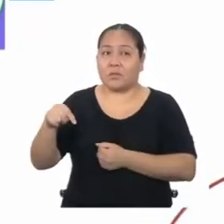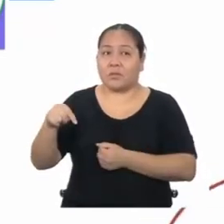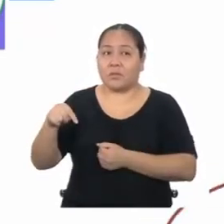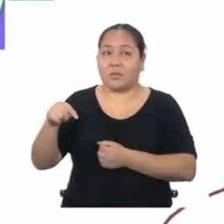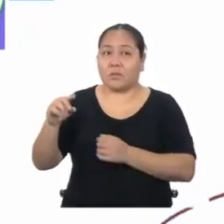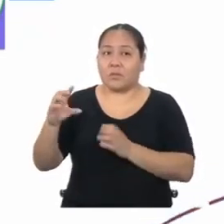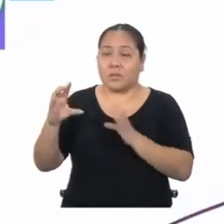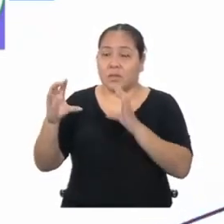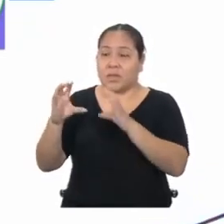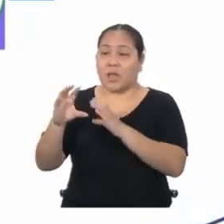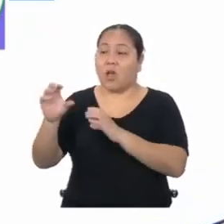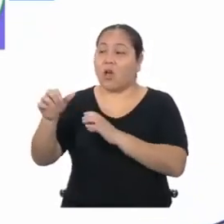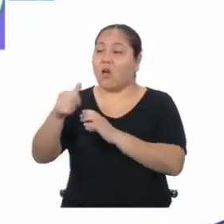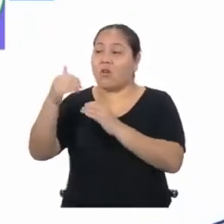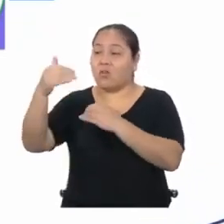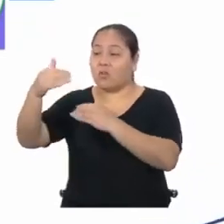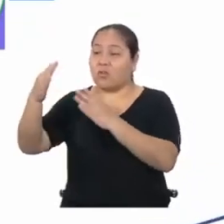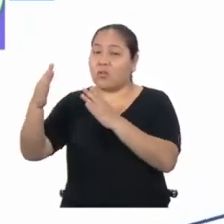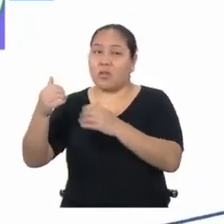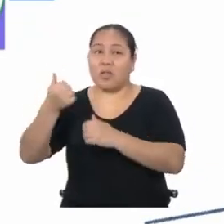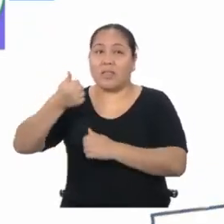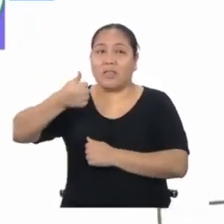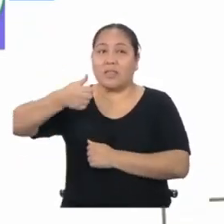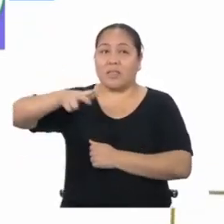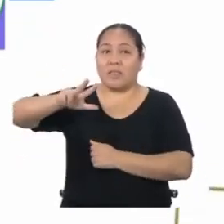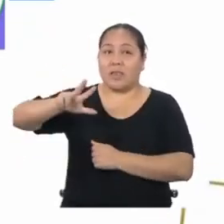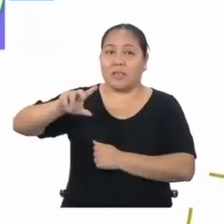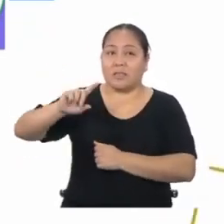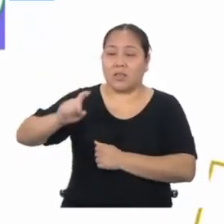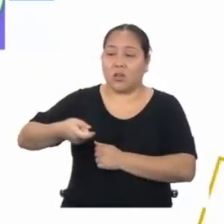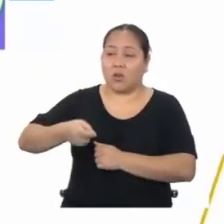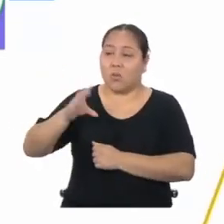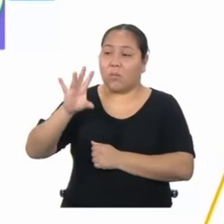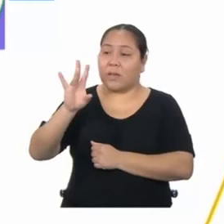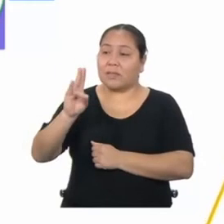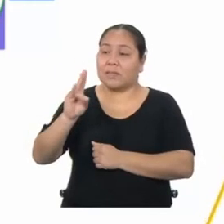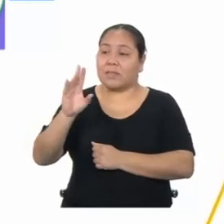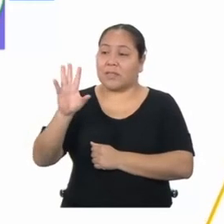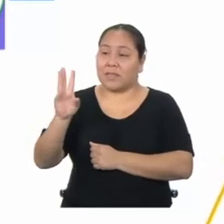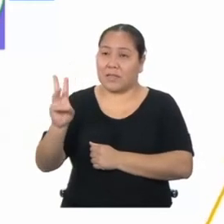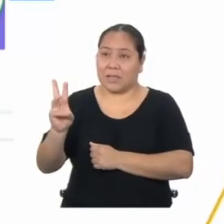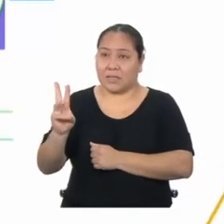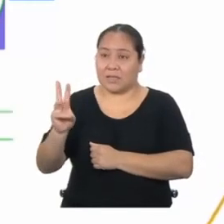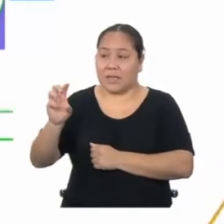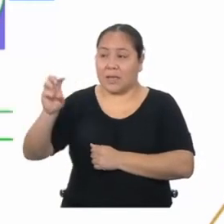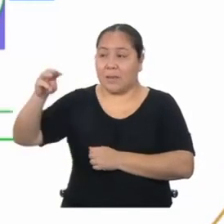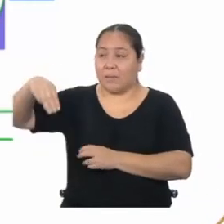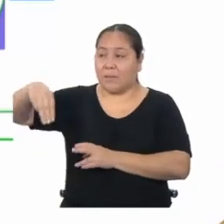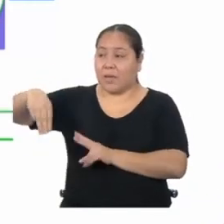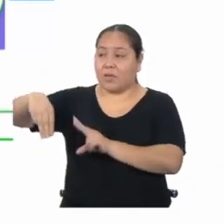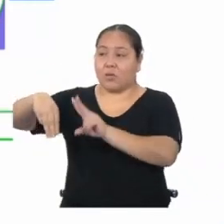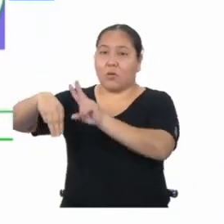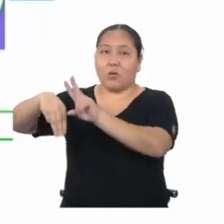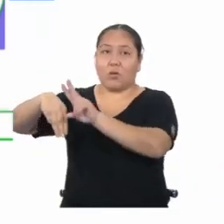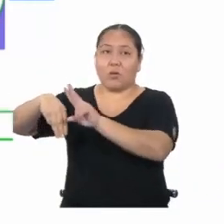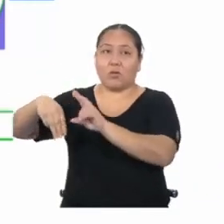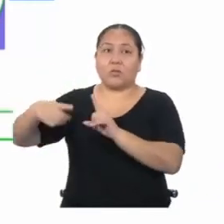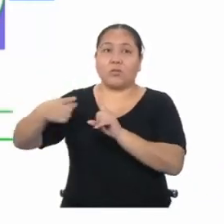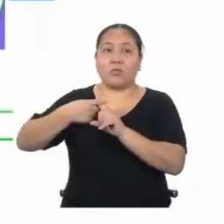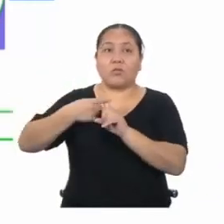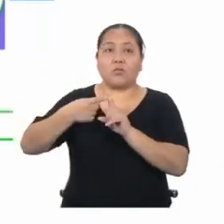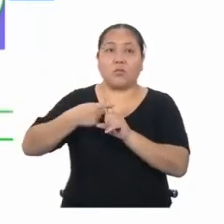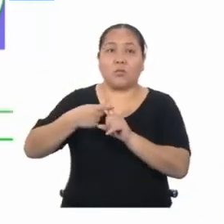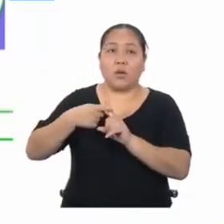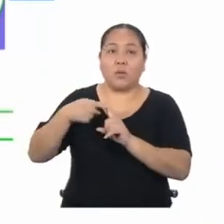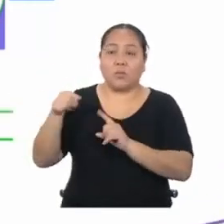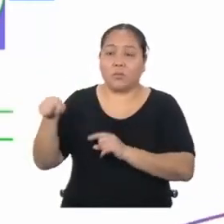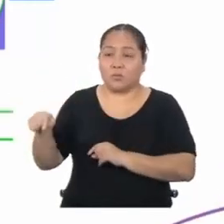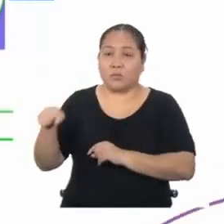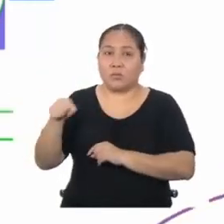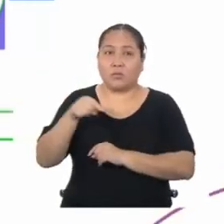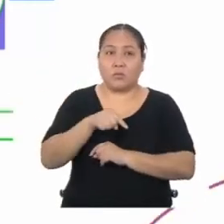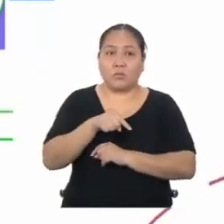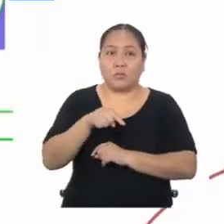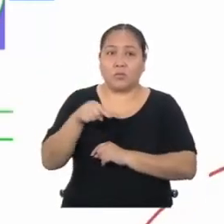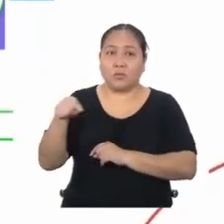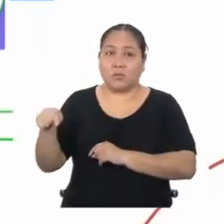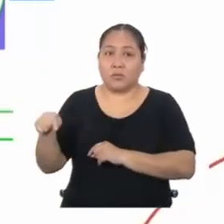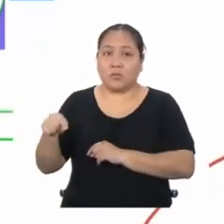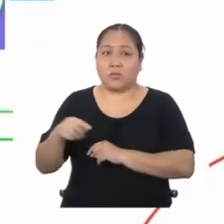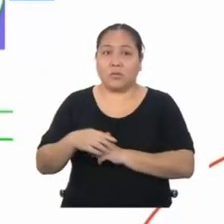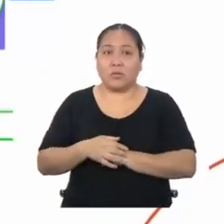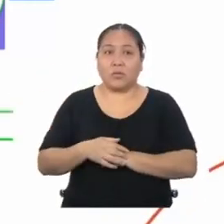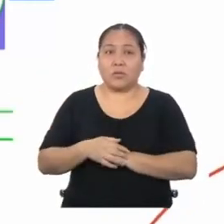otro bío huerto mide 13,76 metros cuadrados. Si sumamos las dos áreas,